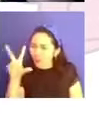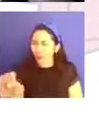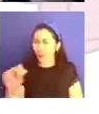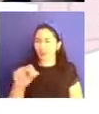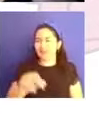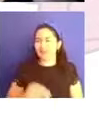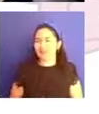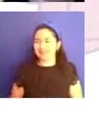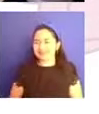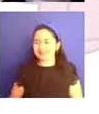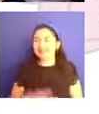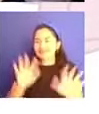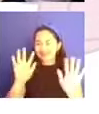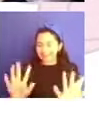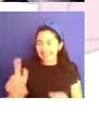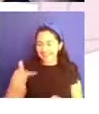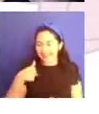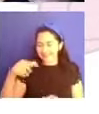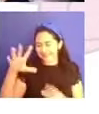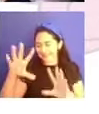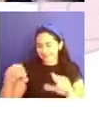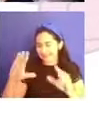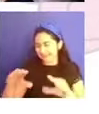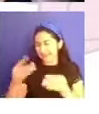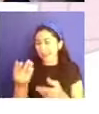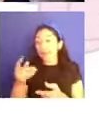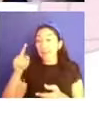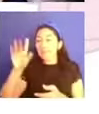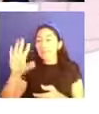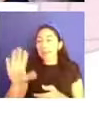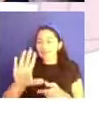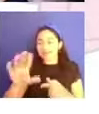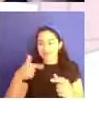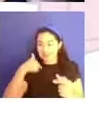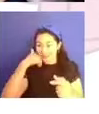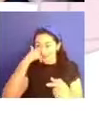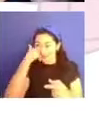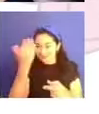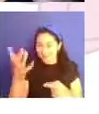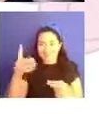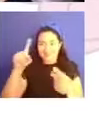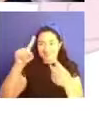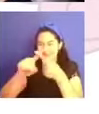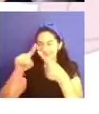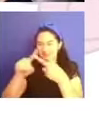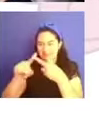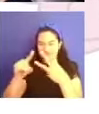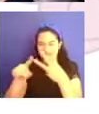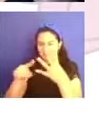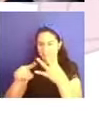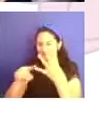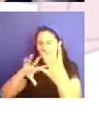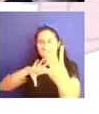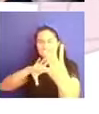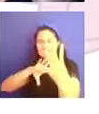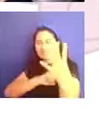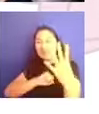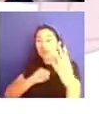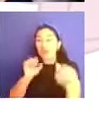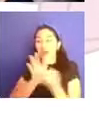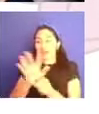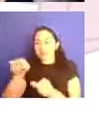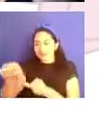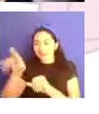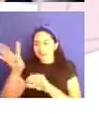que es el kit de emergencia y que es precisamente hacer un collage, ¿no? De los tres, cuatro cosas de que nos gusta ver, escuchar, probar, oír.